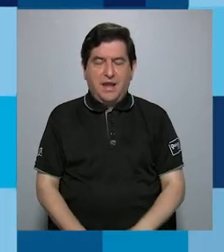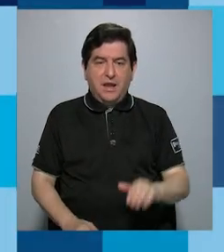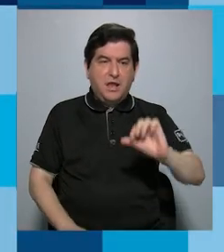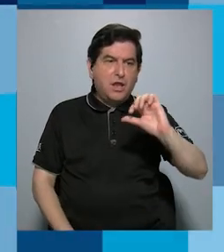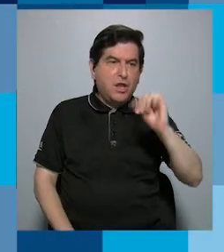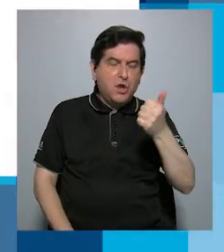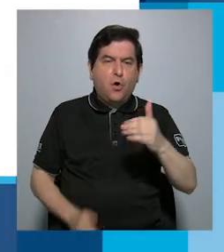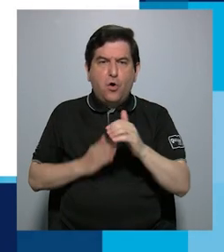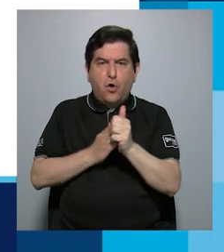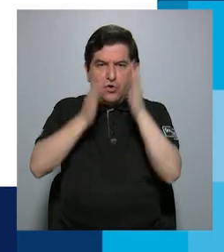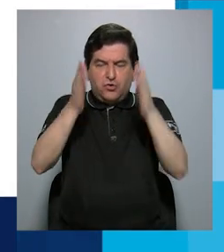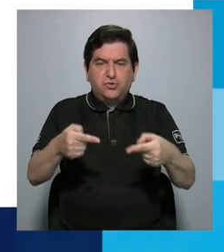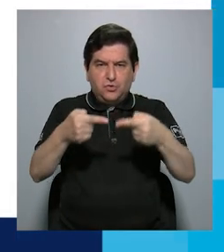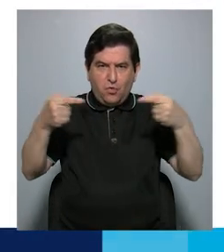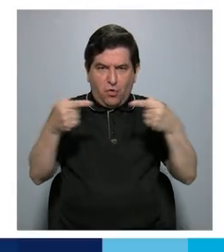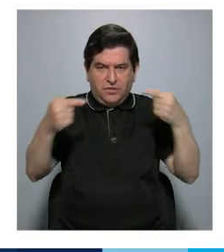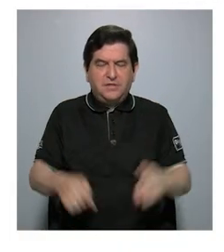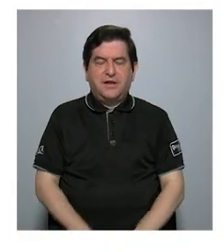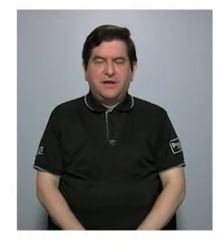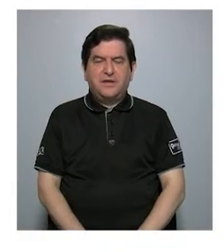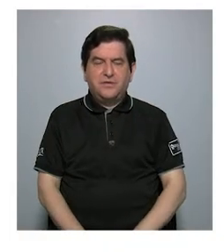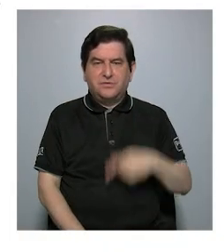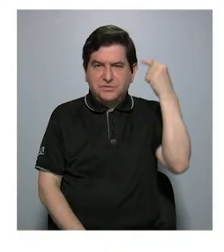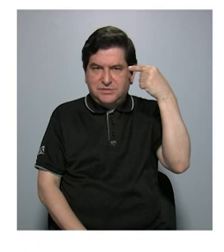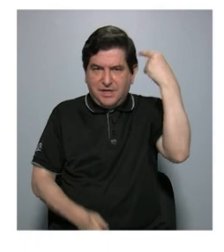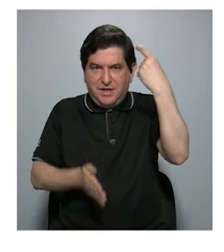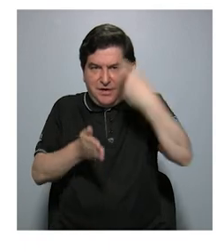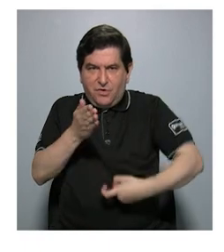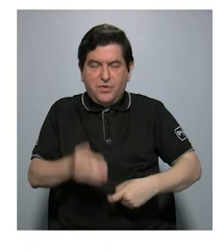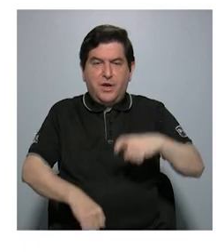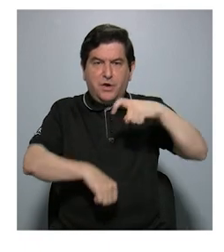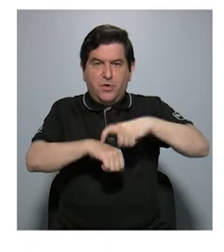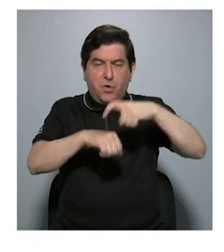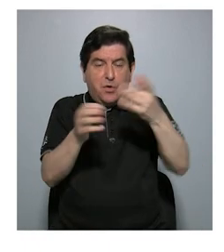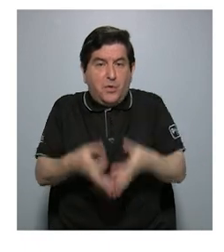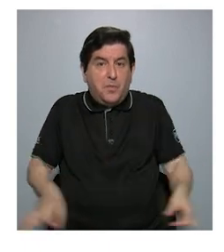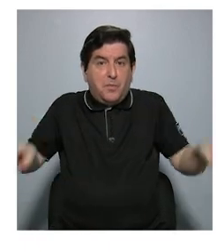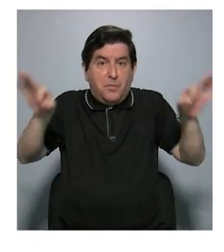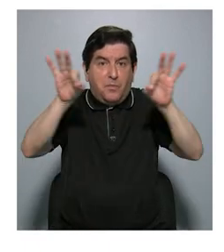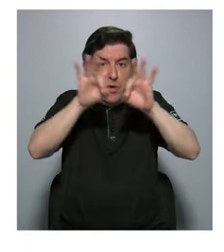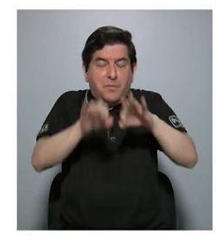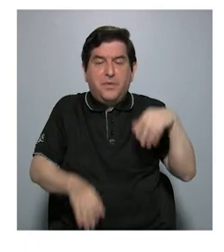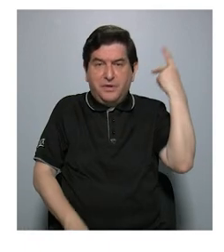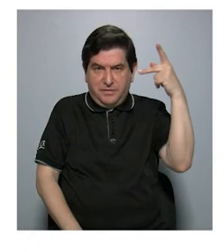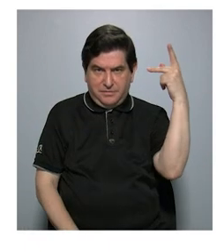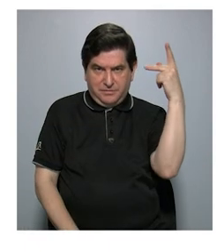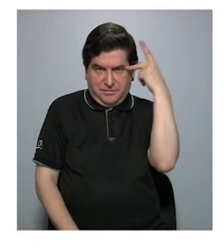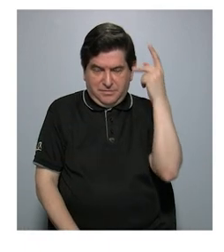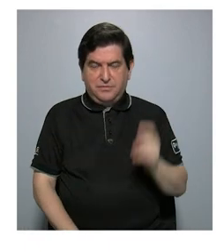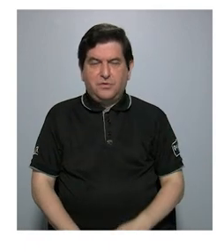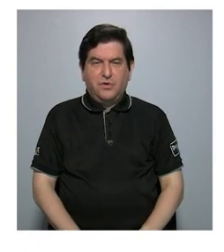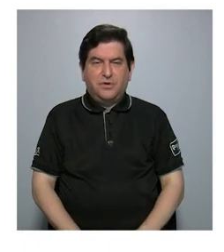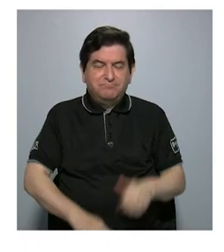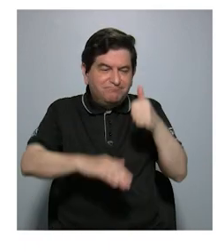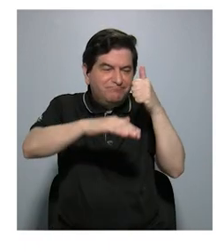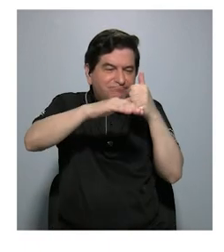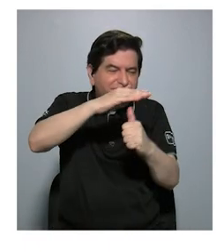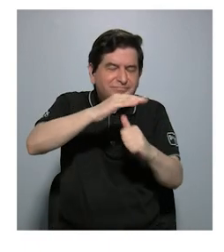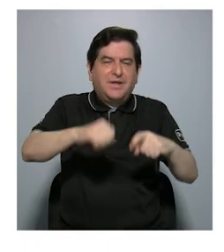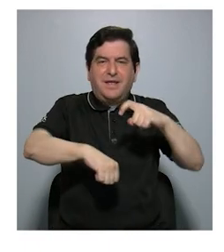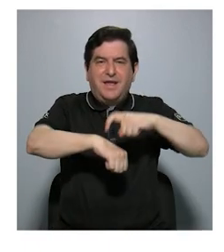junto con otros líderes contrarios a la dictadura, lo que marcó un momento culminante a nivel político que opacó la